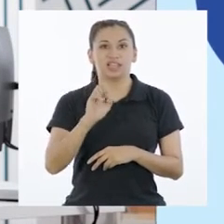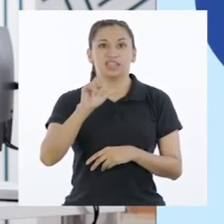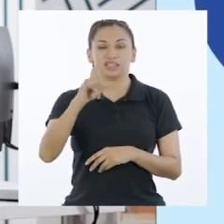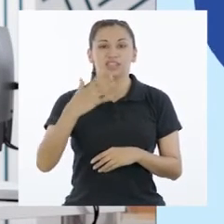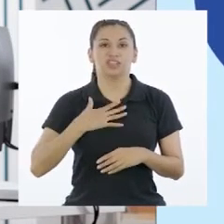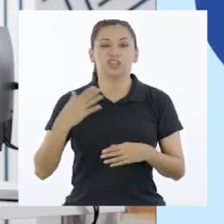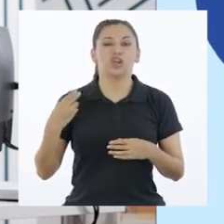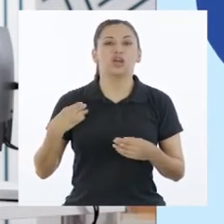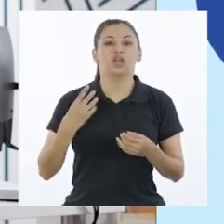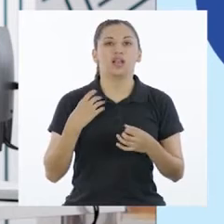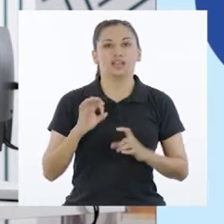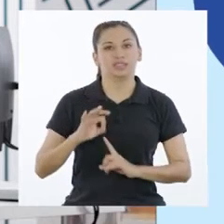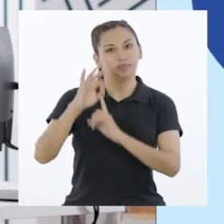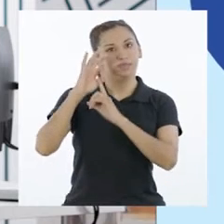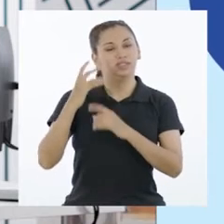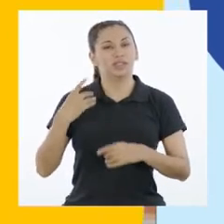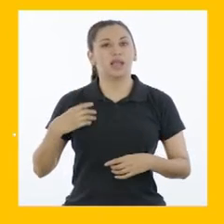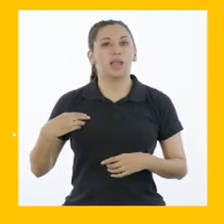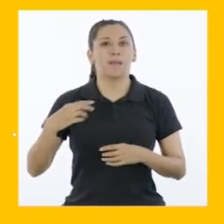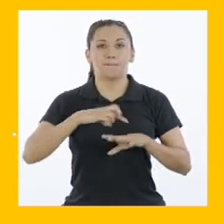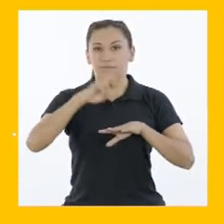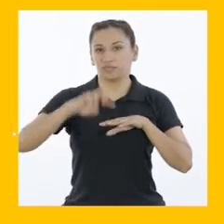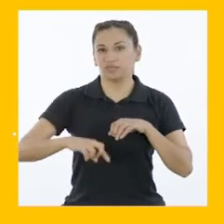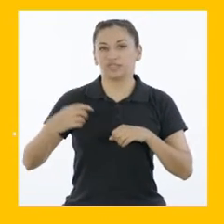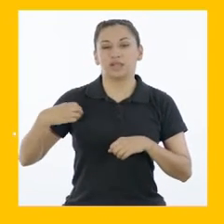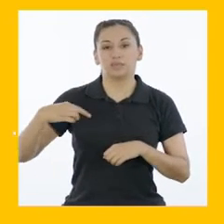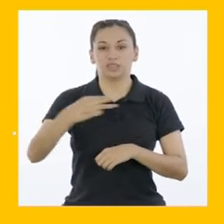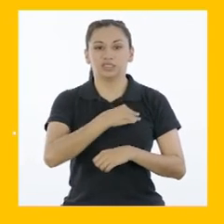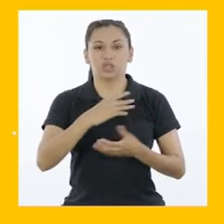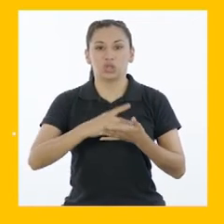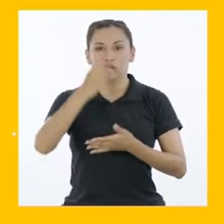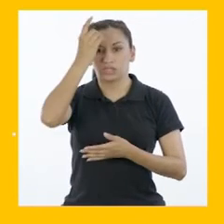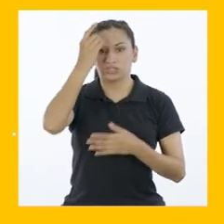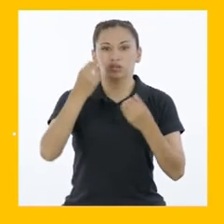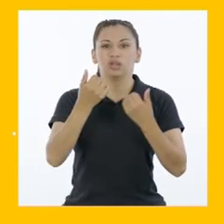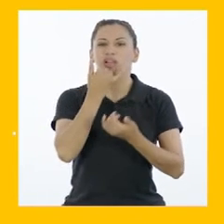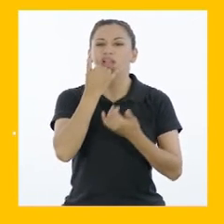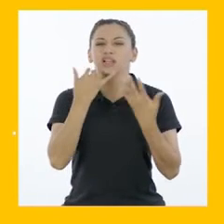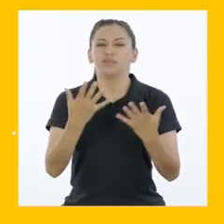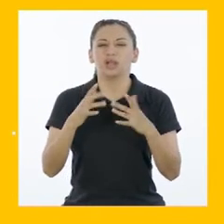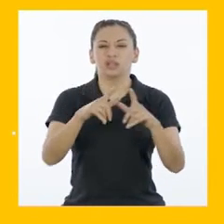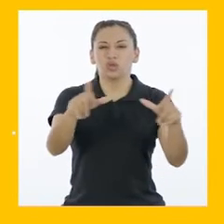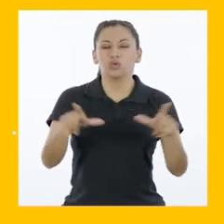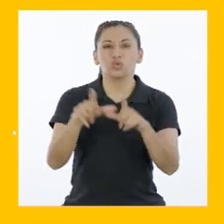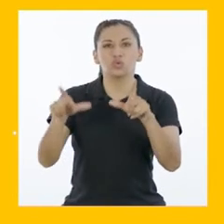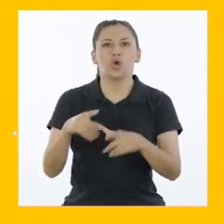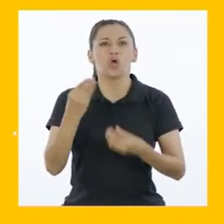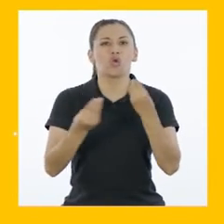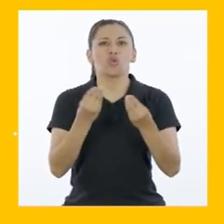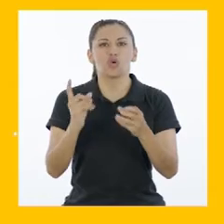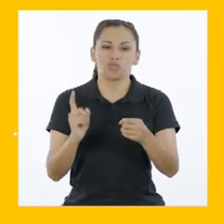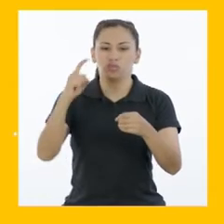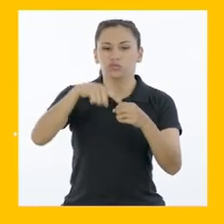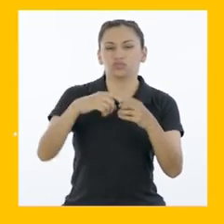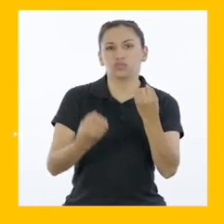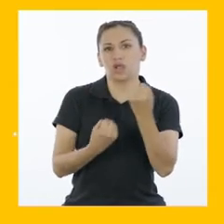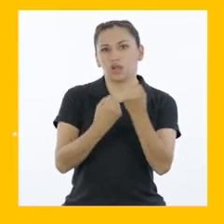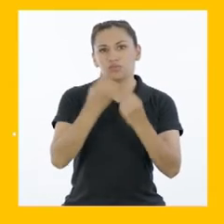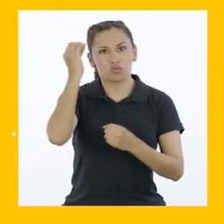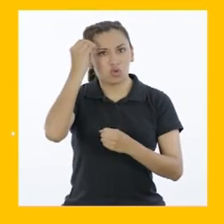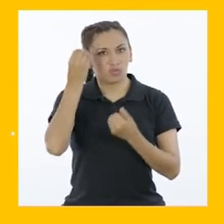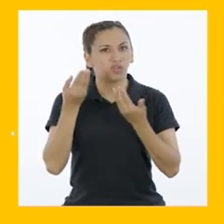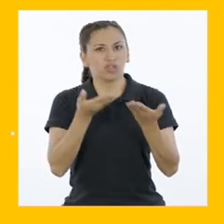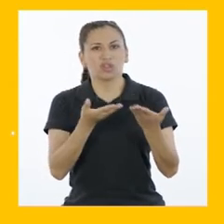especialista del Ministerio de Educación. ¿Qué espacios de participación adolescente existen y en qué consisten?